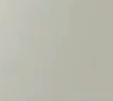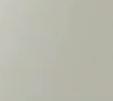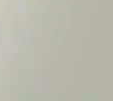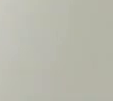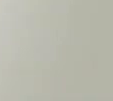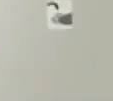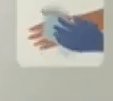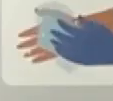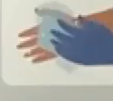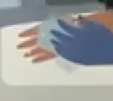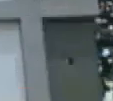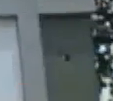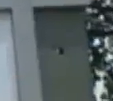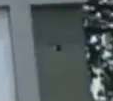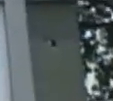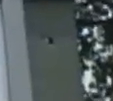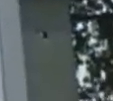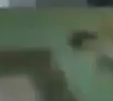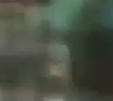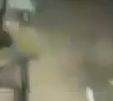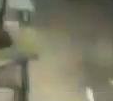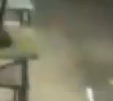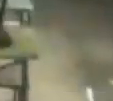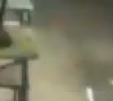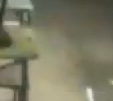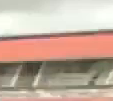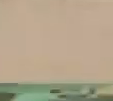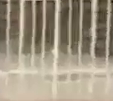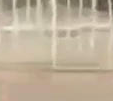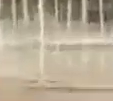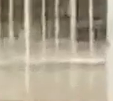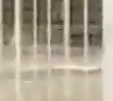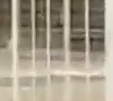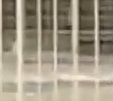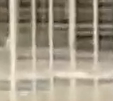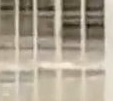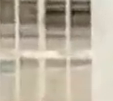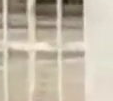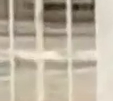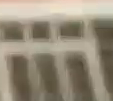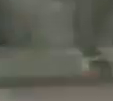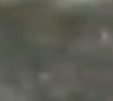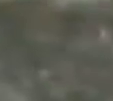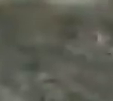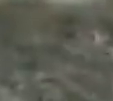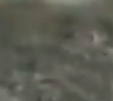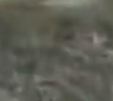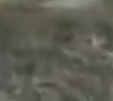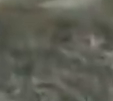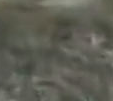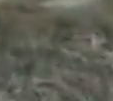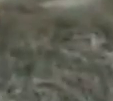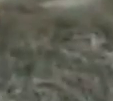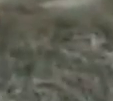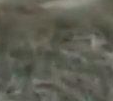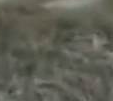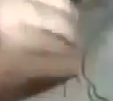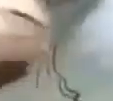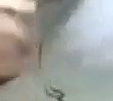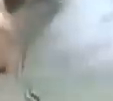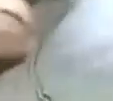a la cuarentena por COVID-19, y el cierre temporal de instituciones educativas, para poder continuar